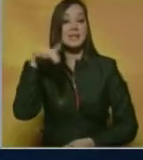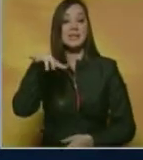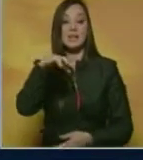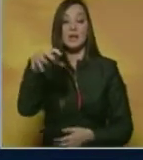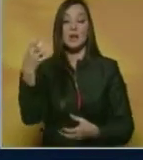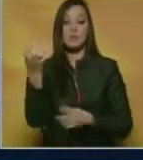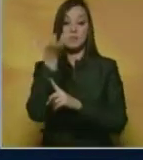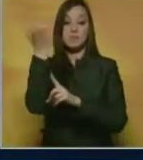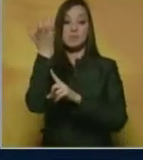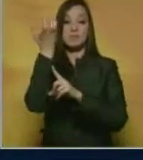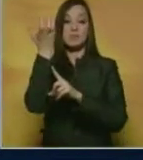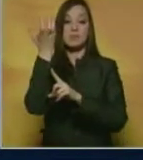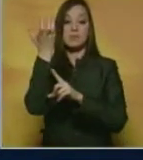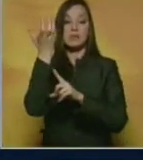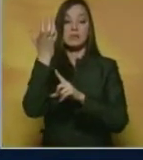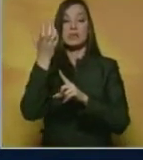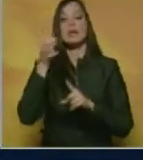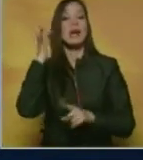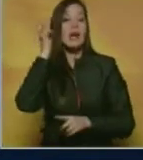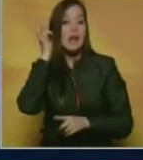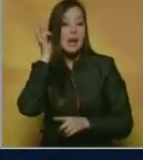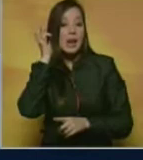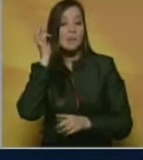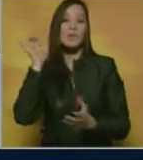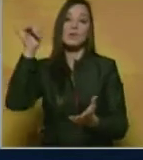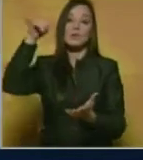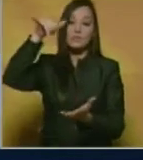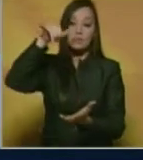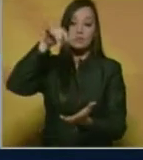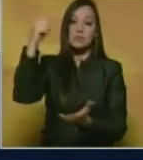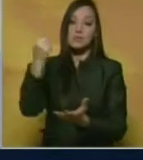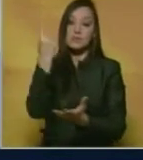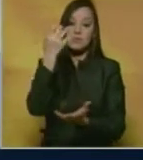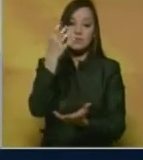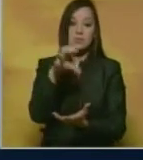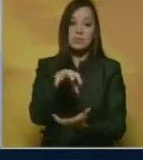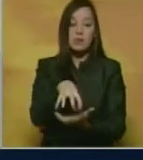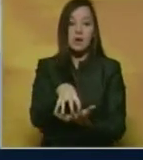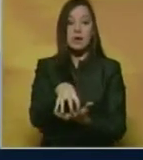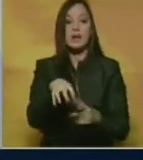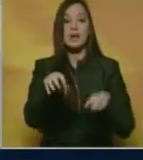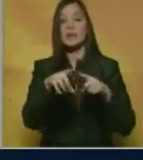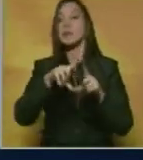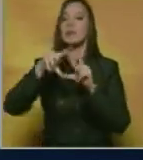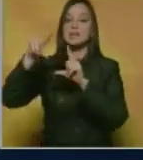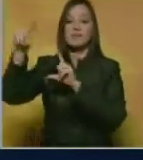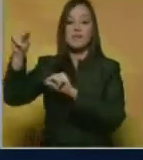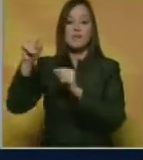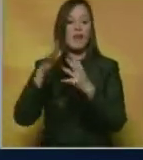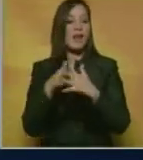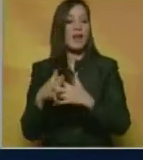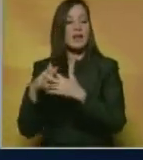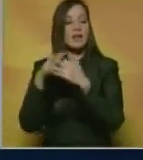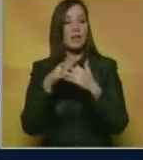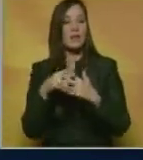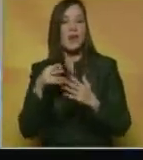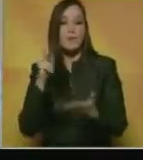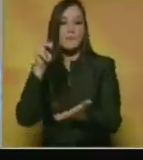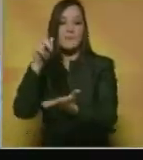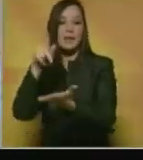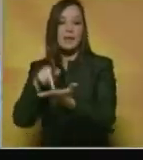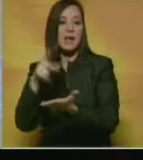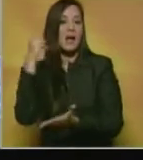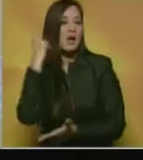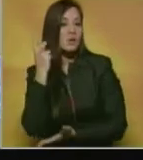causar daños importantes. La mandataria arribó a la base en donde tomó el avión hacia Estados Unidos para asistir al discurso del Papa en las